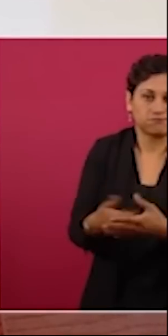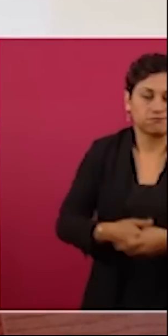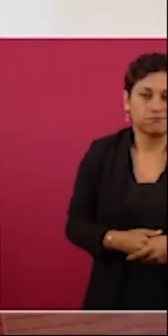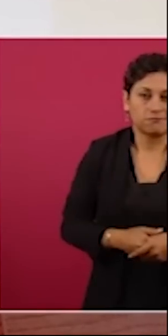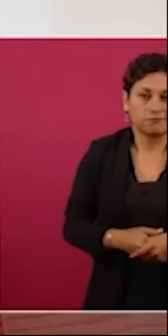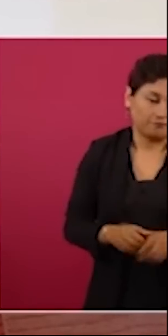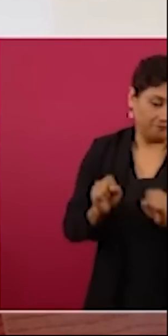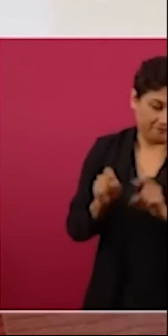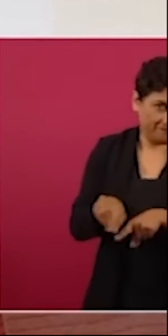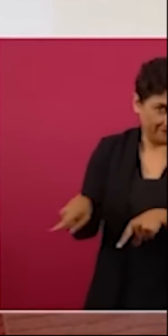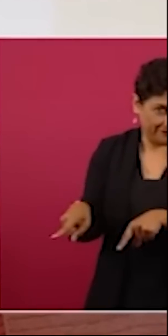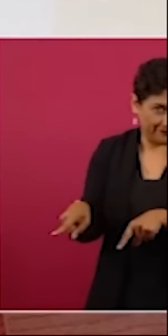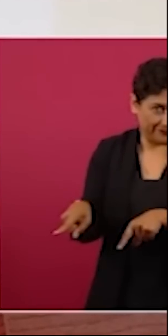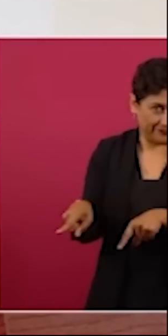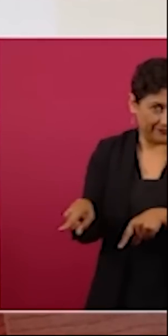de la mina